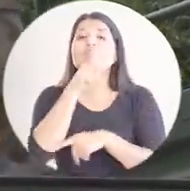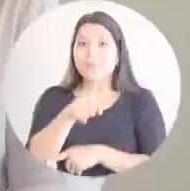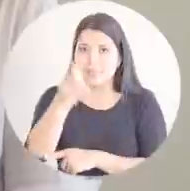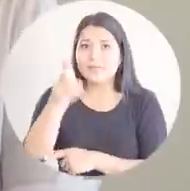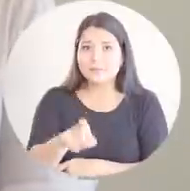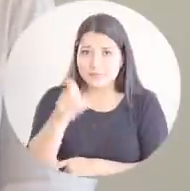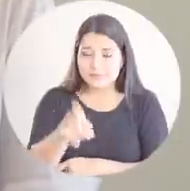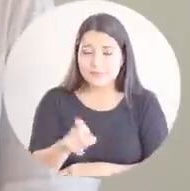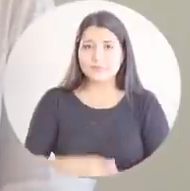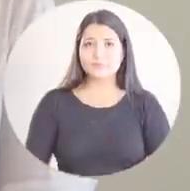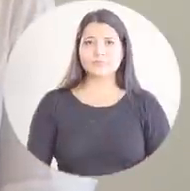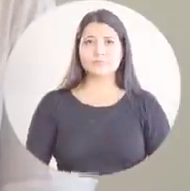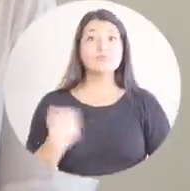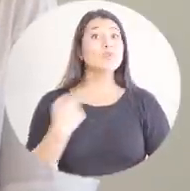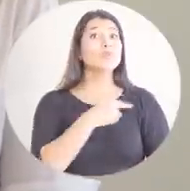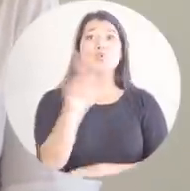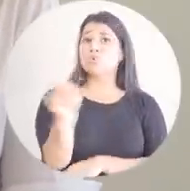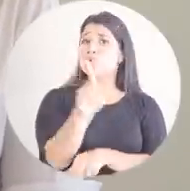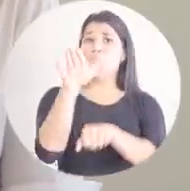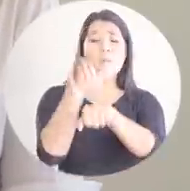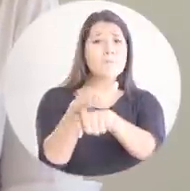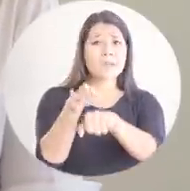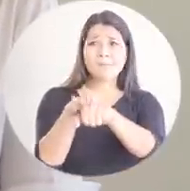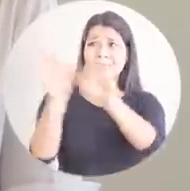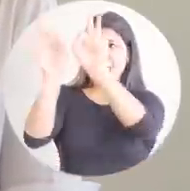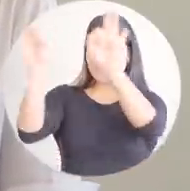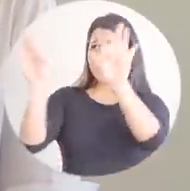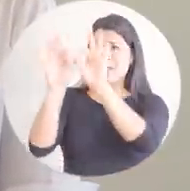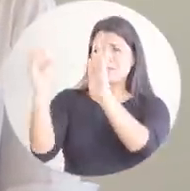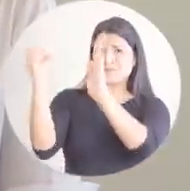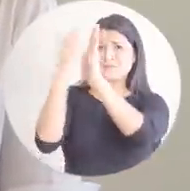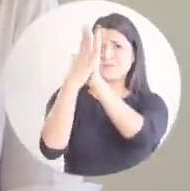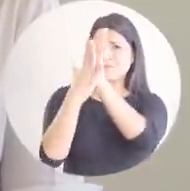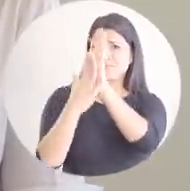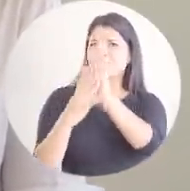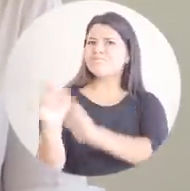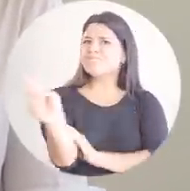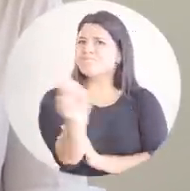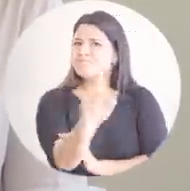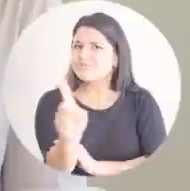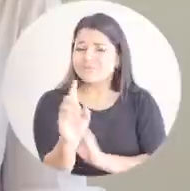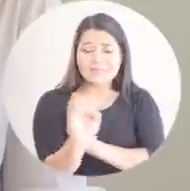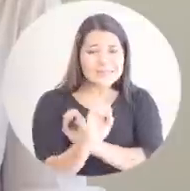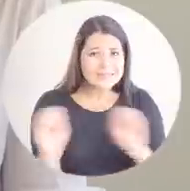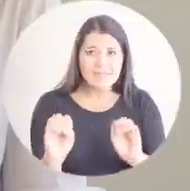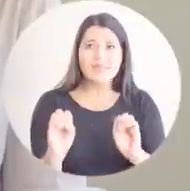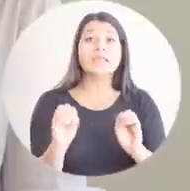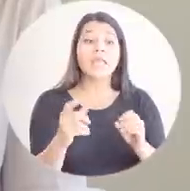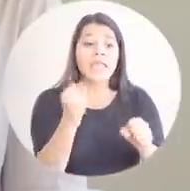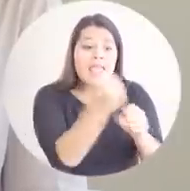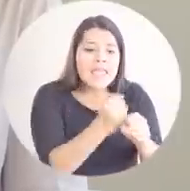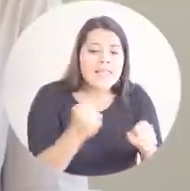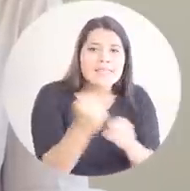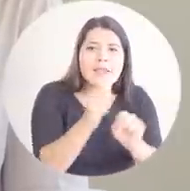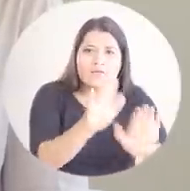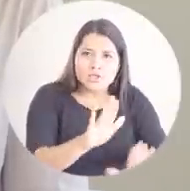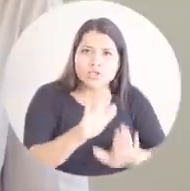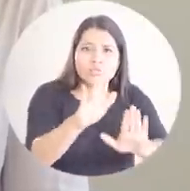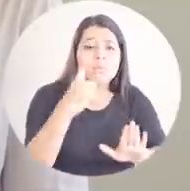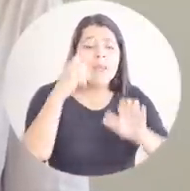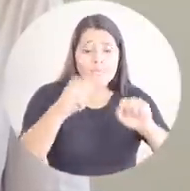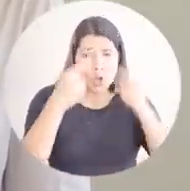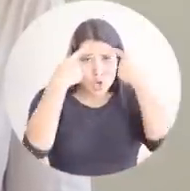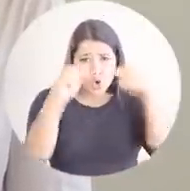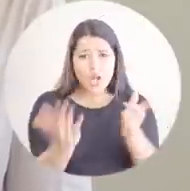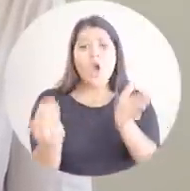necesitan. No permitiremos que se ensucie desde ningún punto de vista la sagrada misión de reconstruir